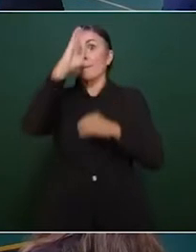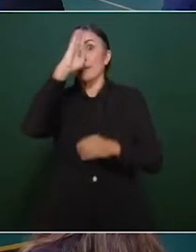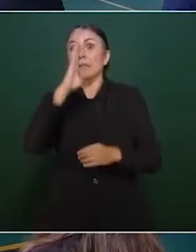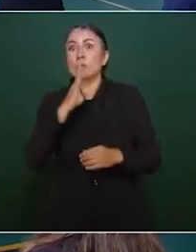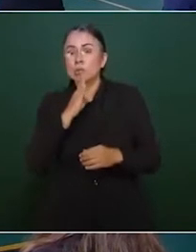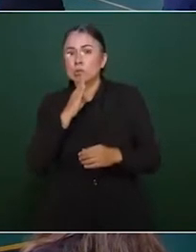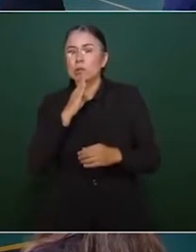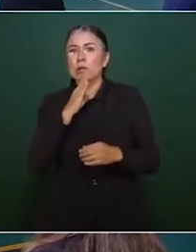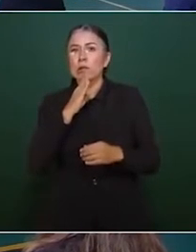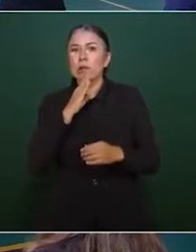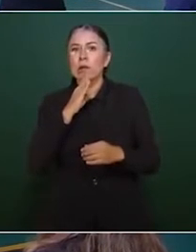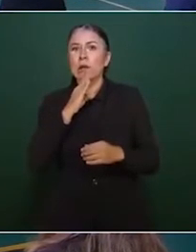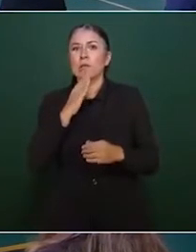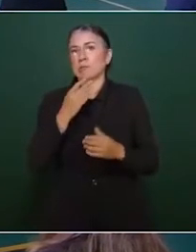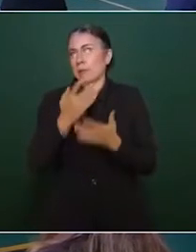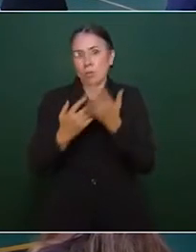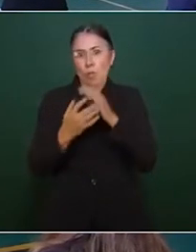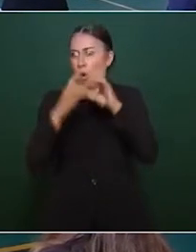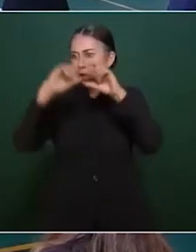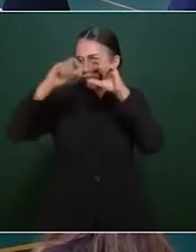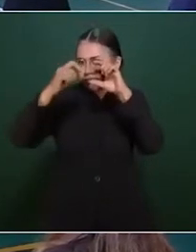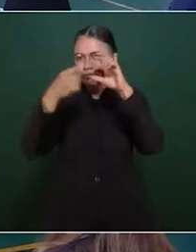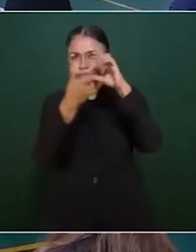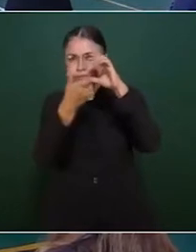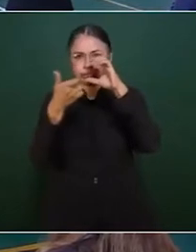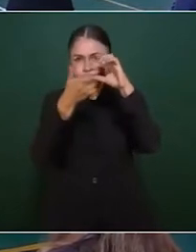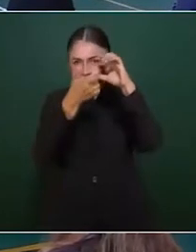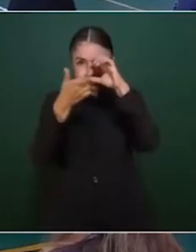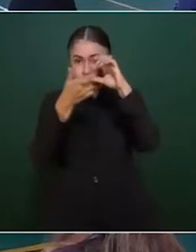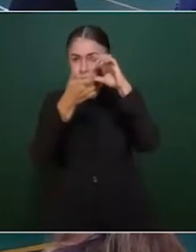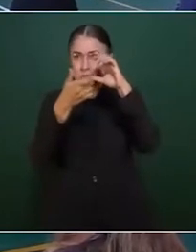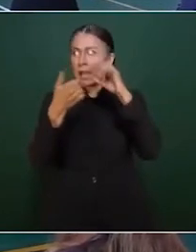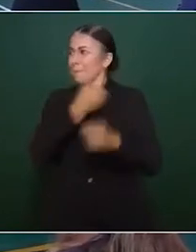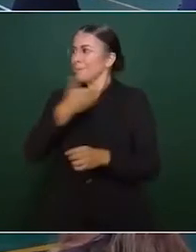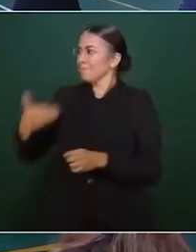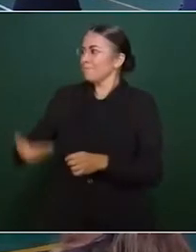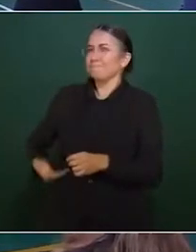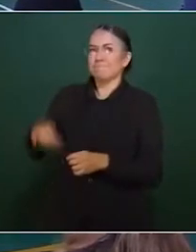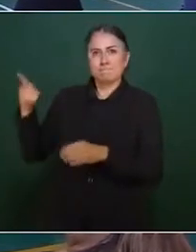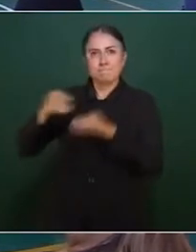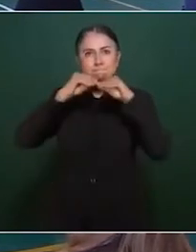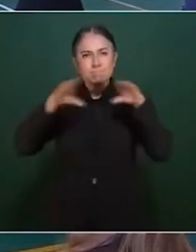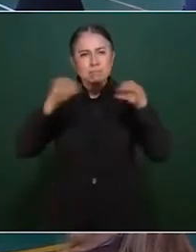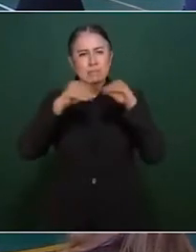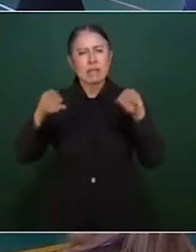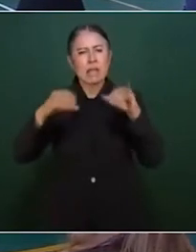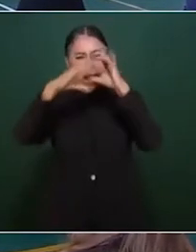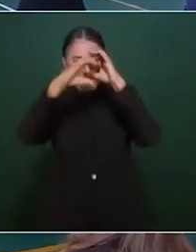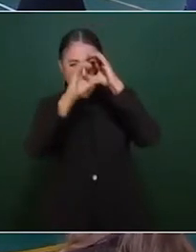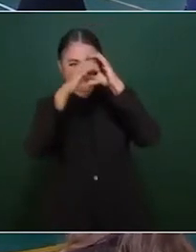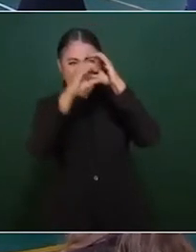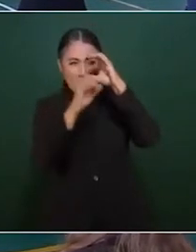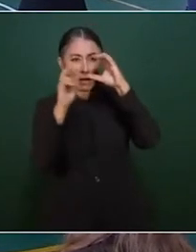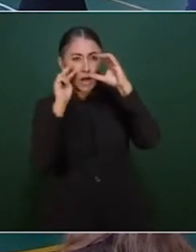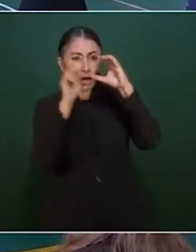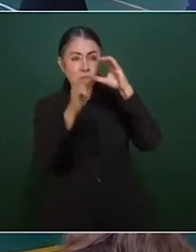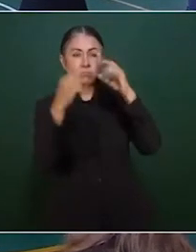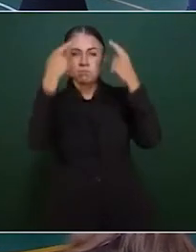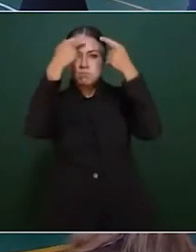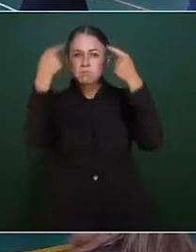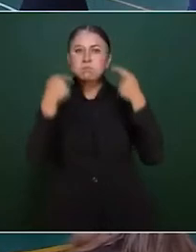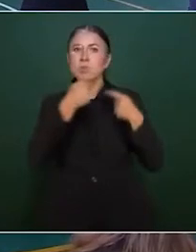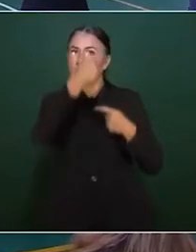manual, como está grabado el video que publicó el presidente López Obrador, lo que enfoca la cámara son los rostros